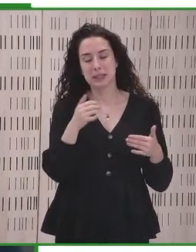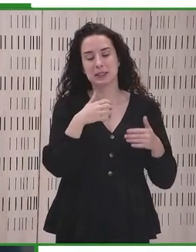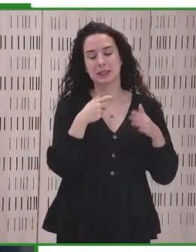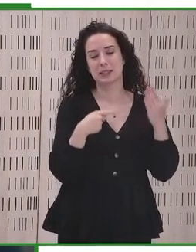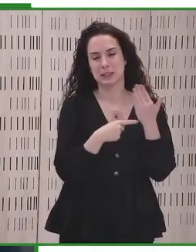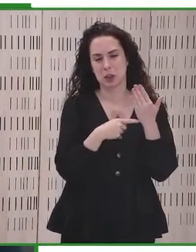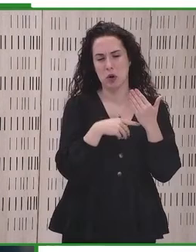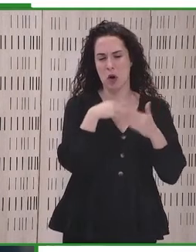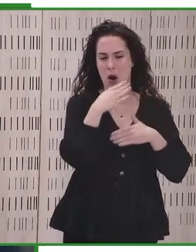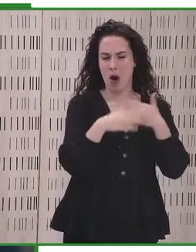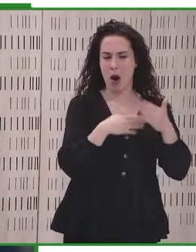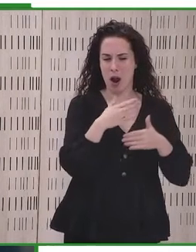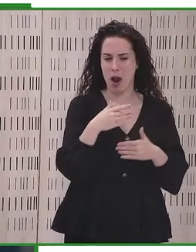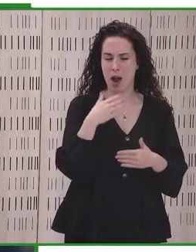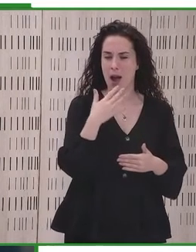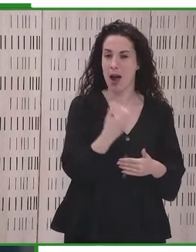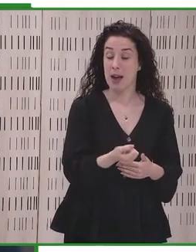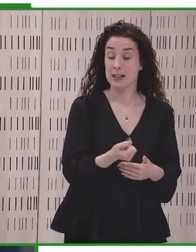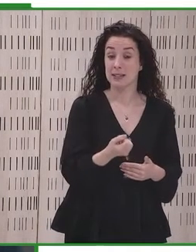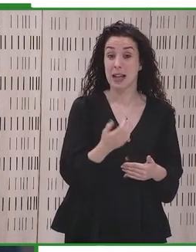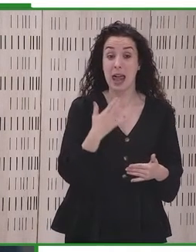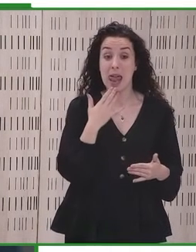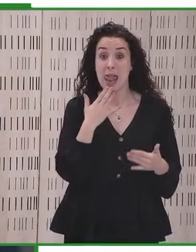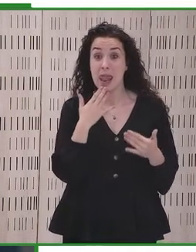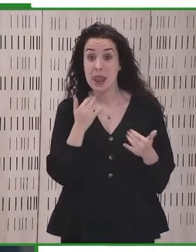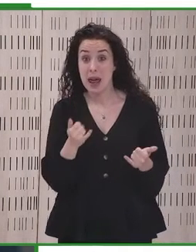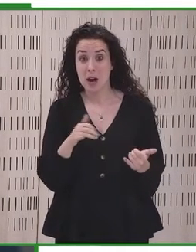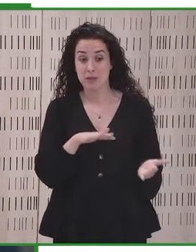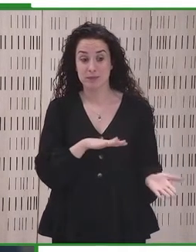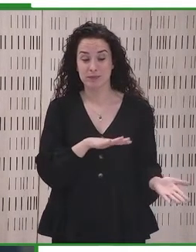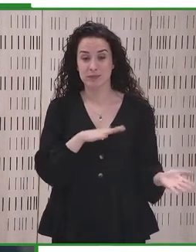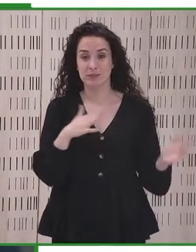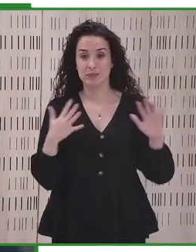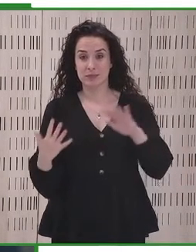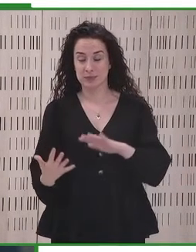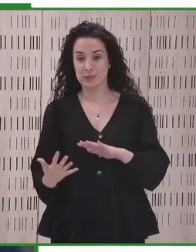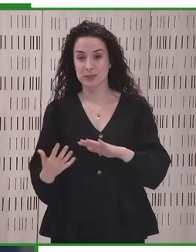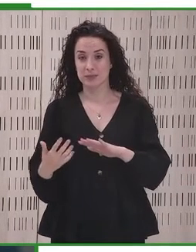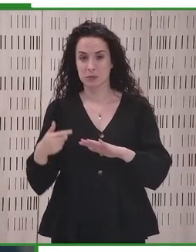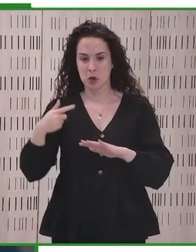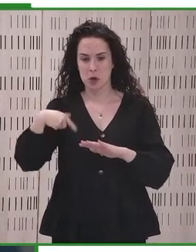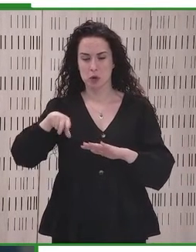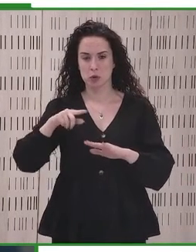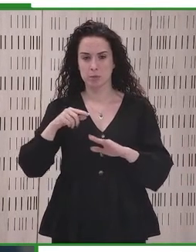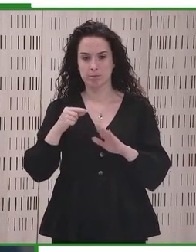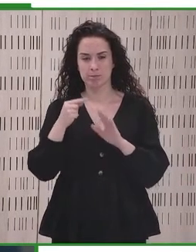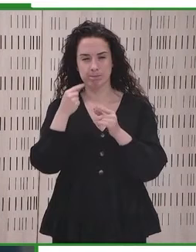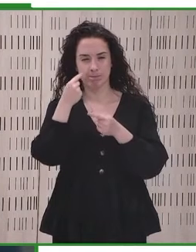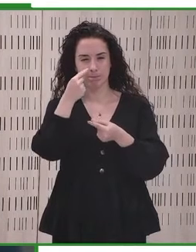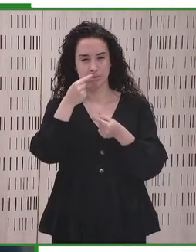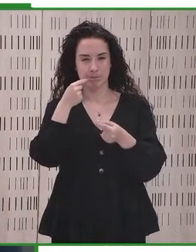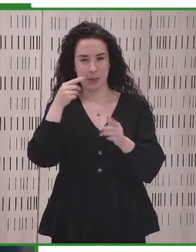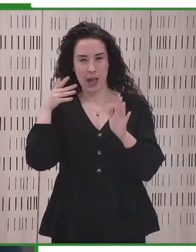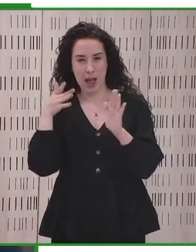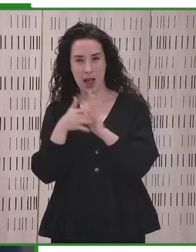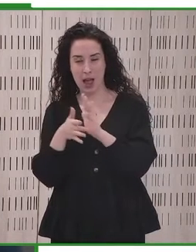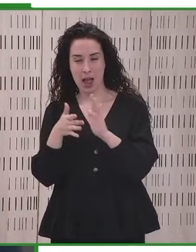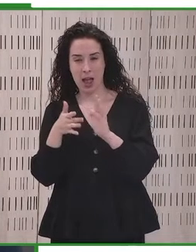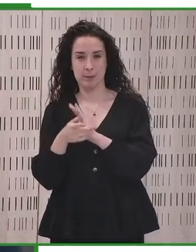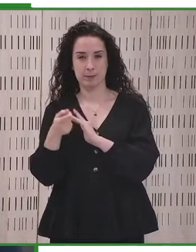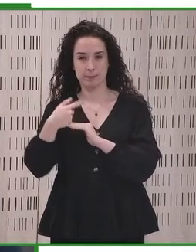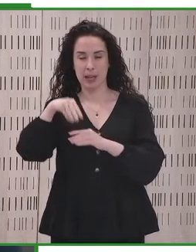relativas al medio ambiente en general y a la tecnología en general, al desarrollo